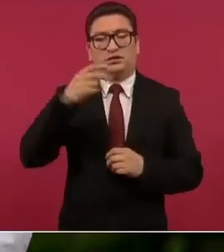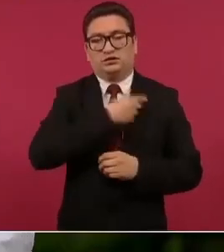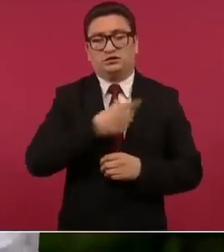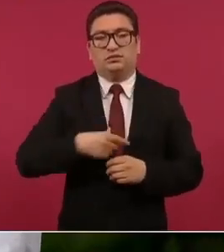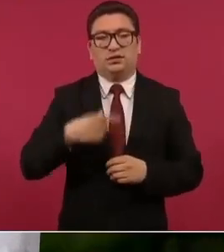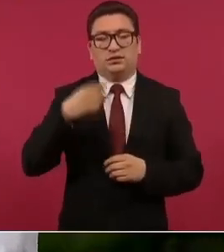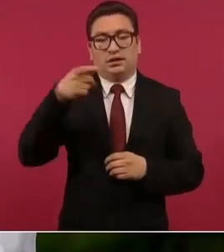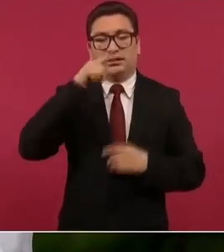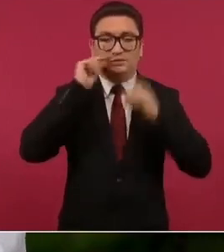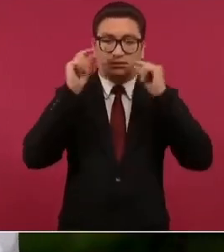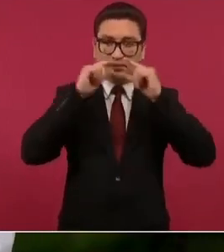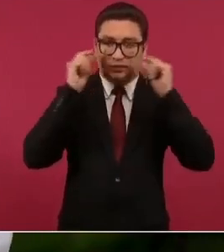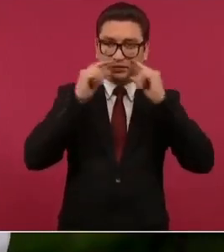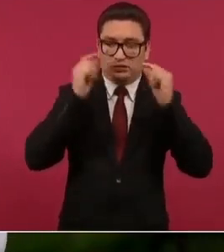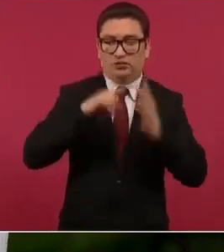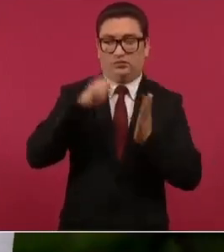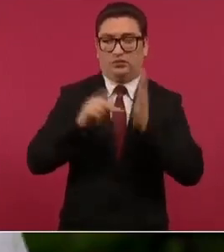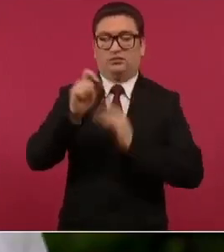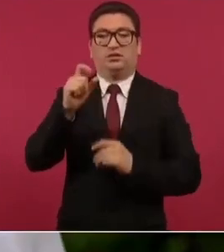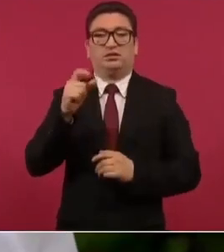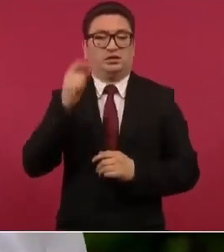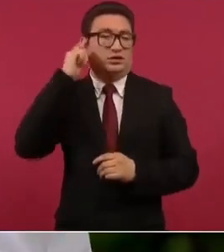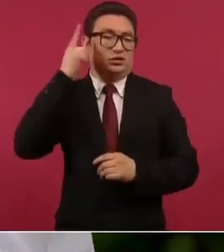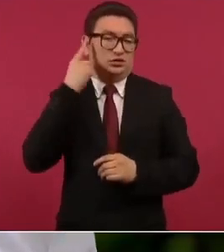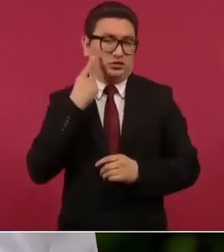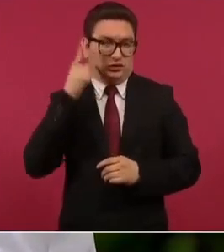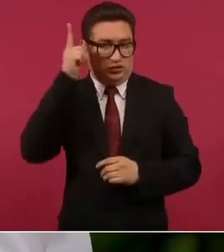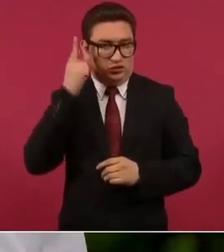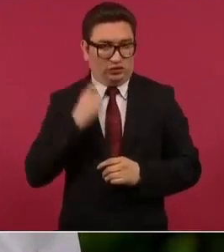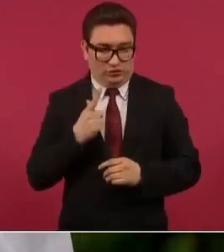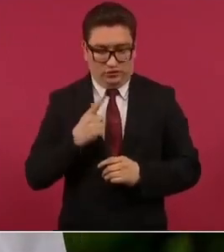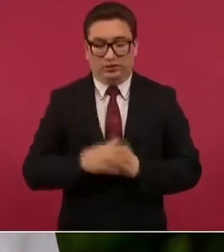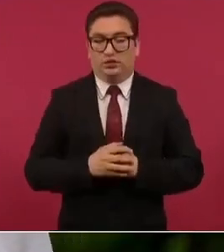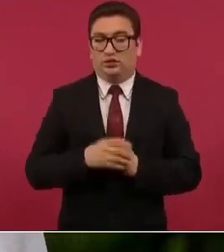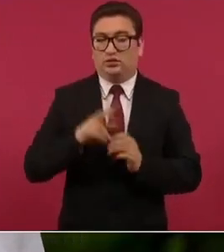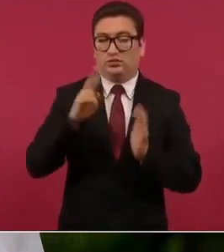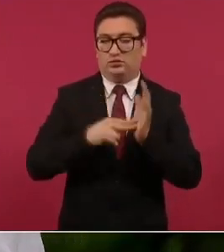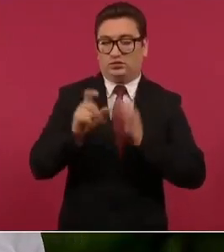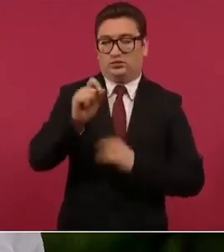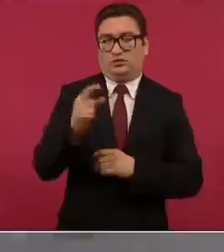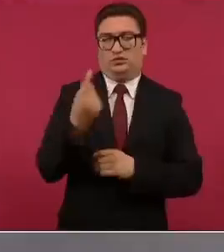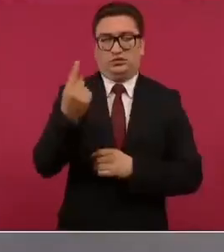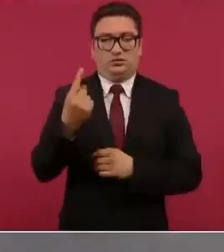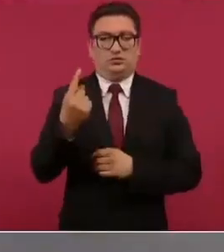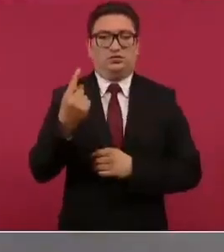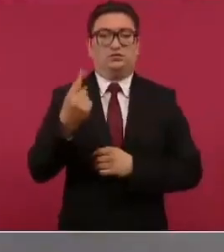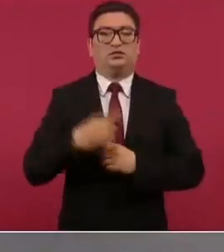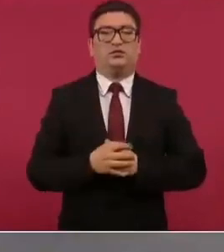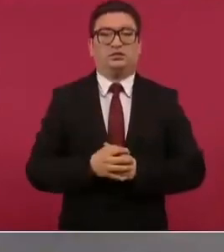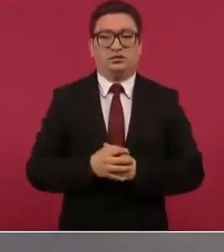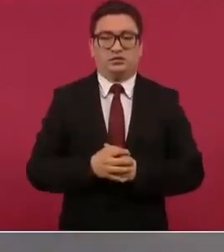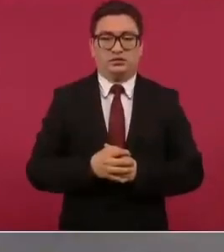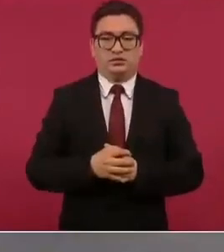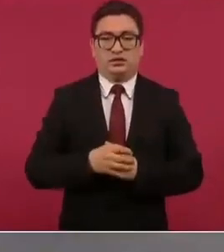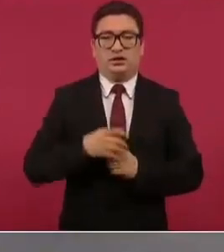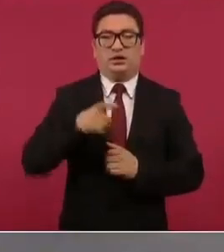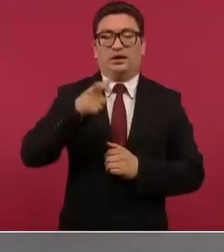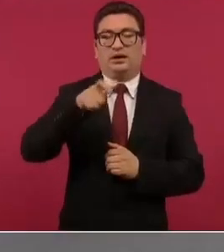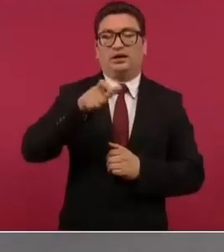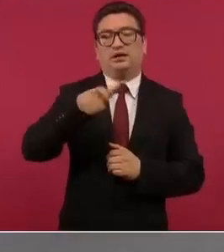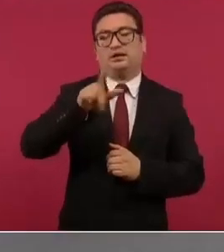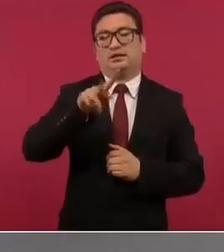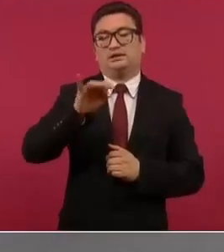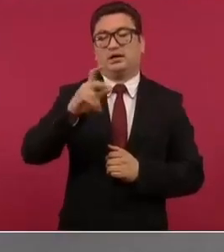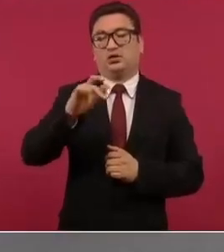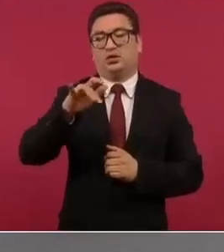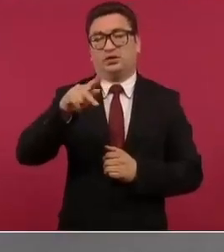a Leona Vicario el 2021 a Quetzalcóat o